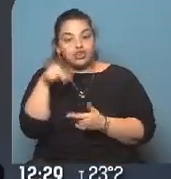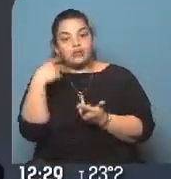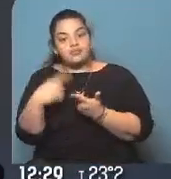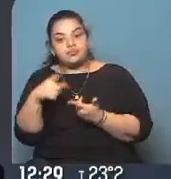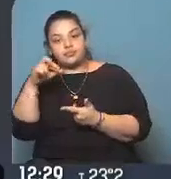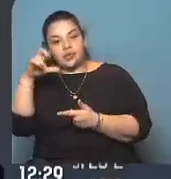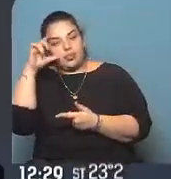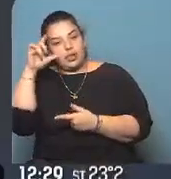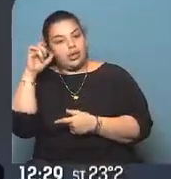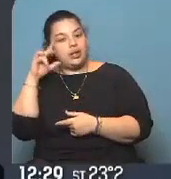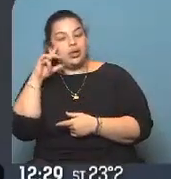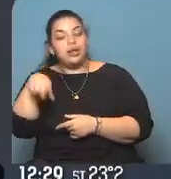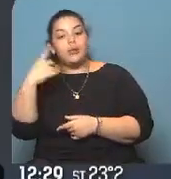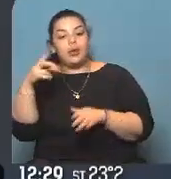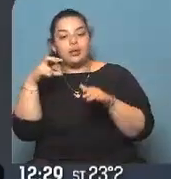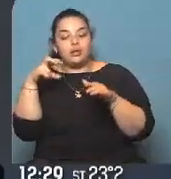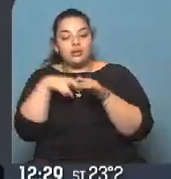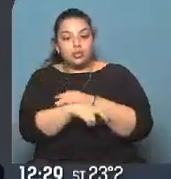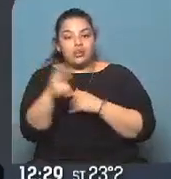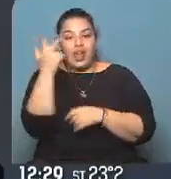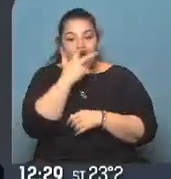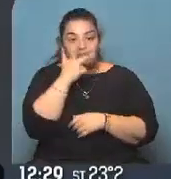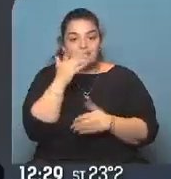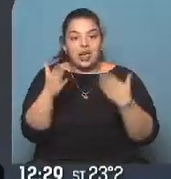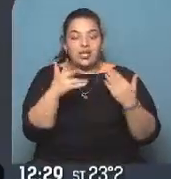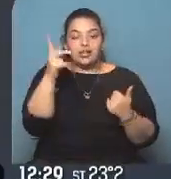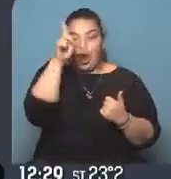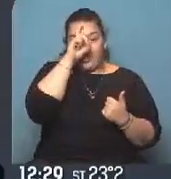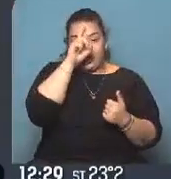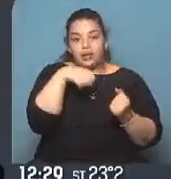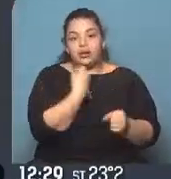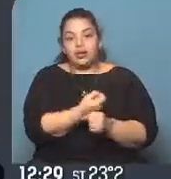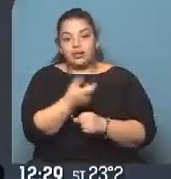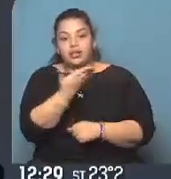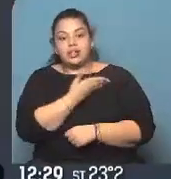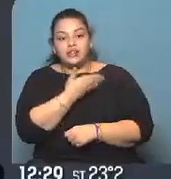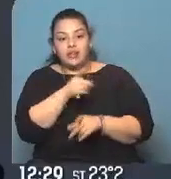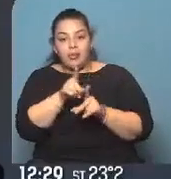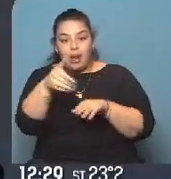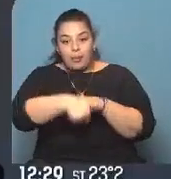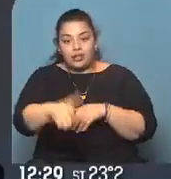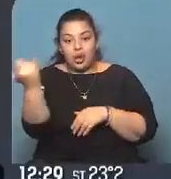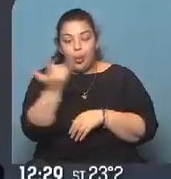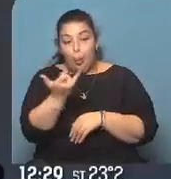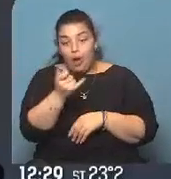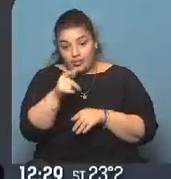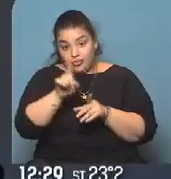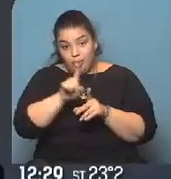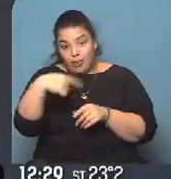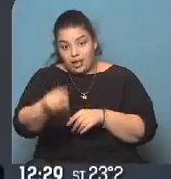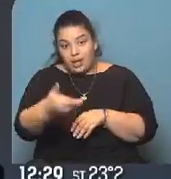Pellegrini. Lina H, servicio reducido entre las estaciones Hospitales y Santa Fe desde el jueves, es decir, desde mañana,